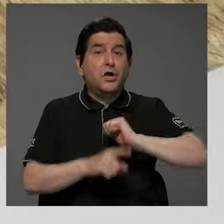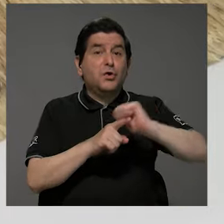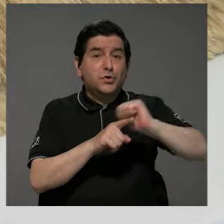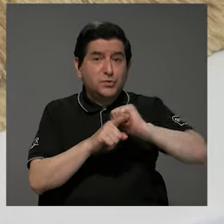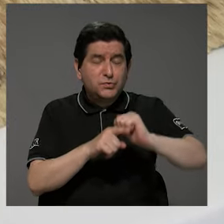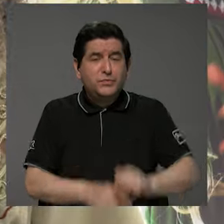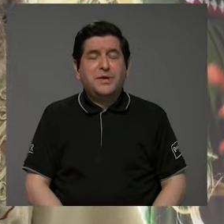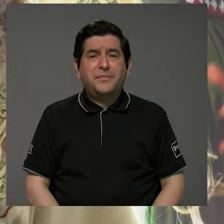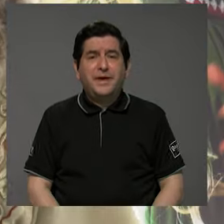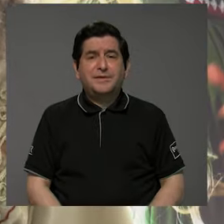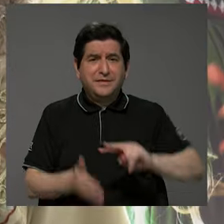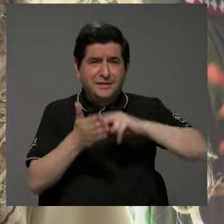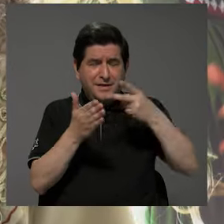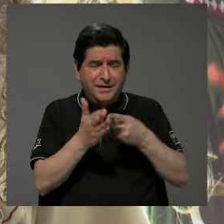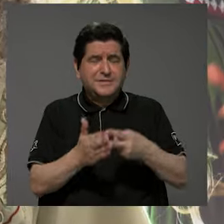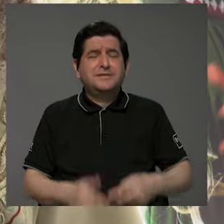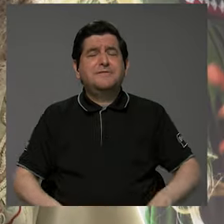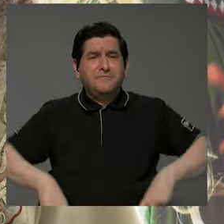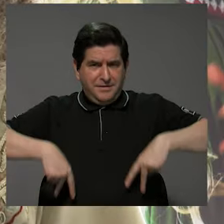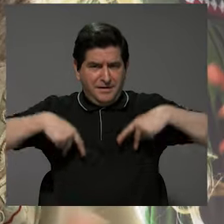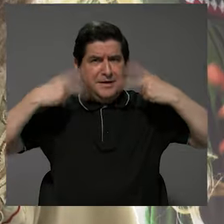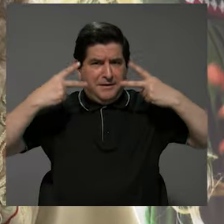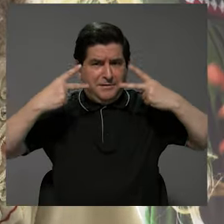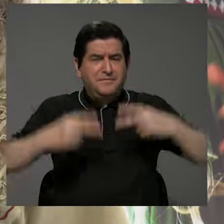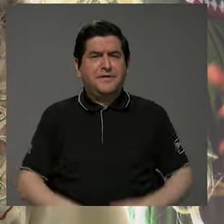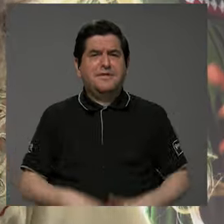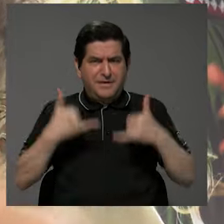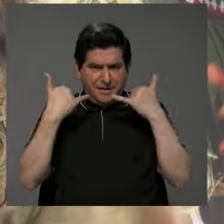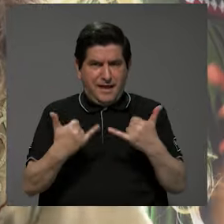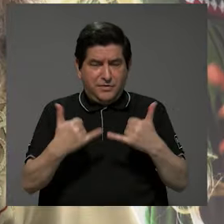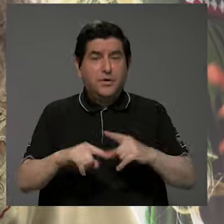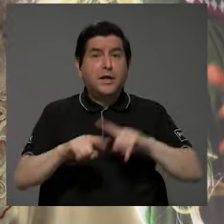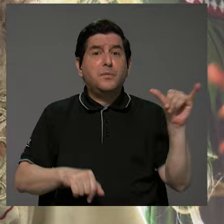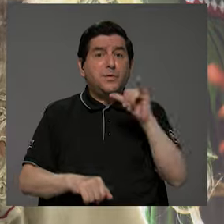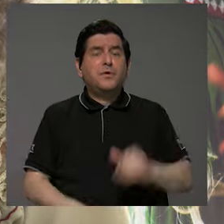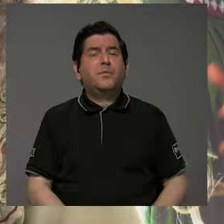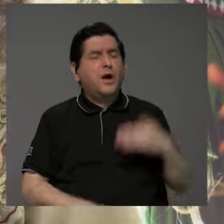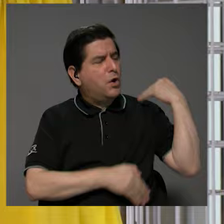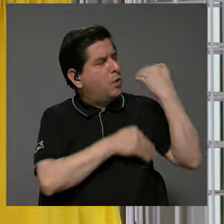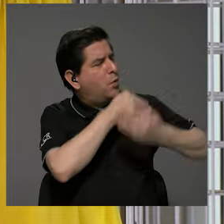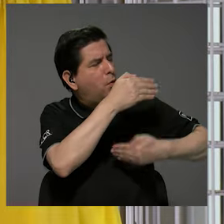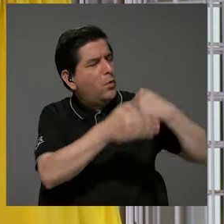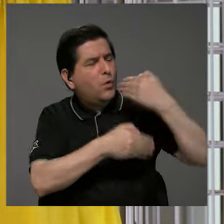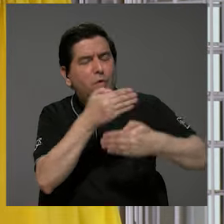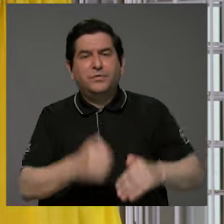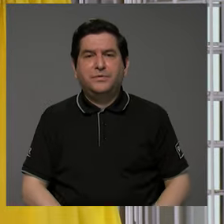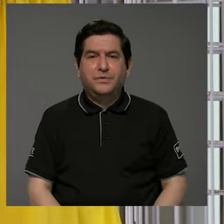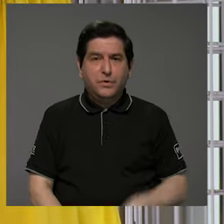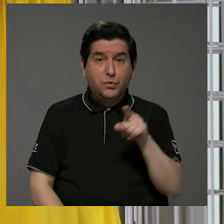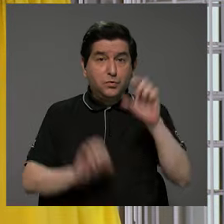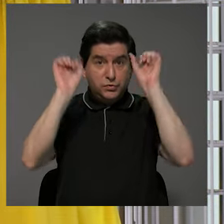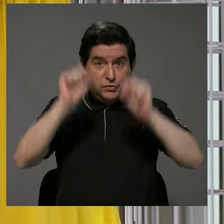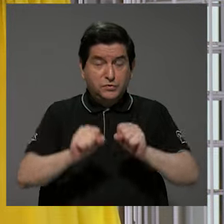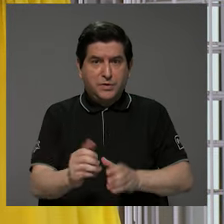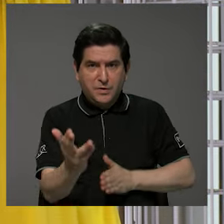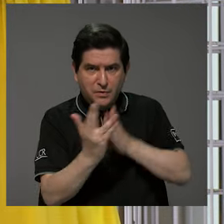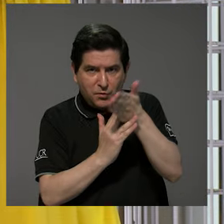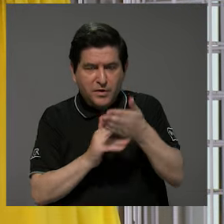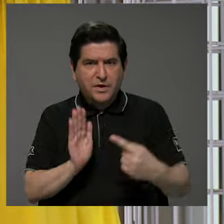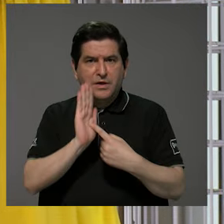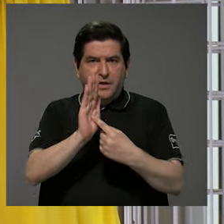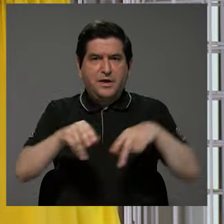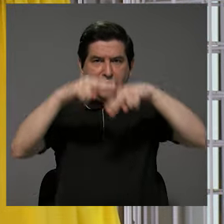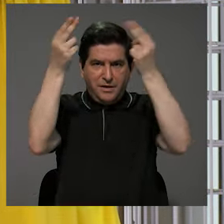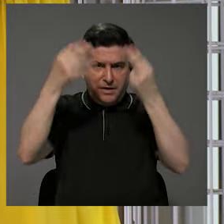muy viva, actual, pero también ancestral. Usted puede acceder a la exposición